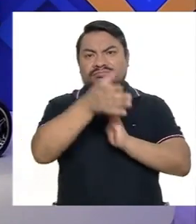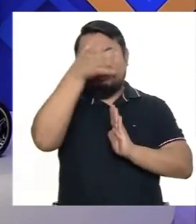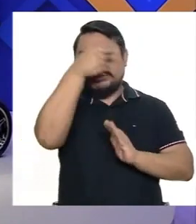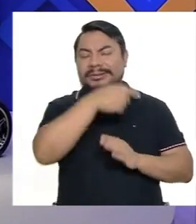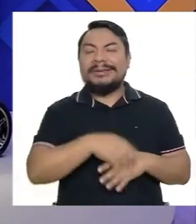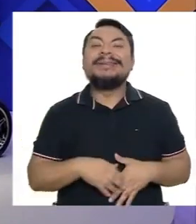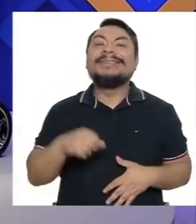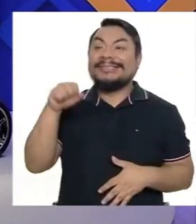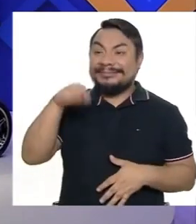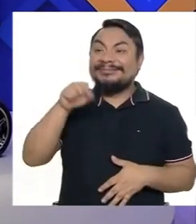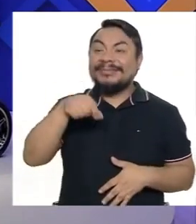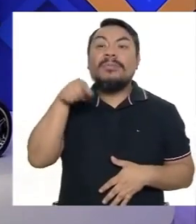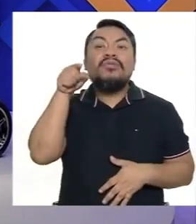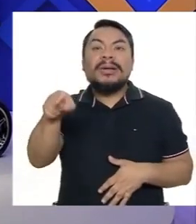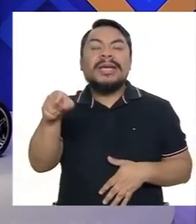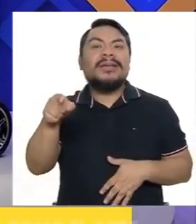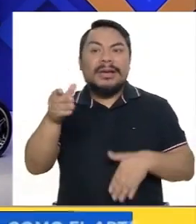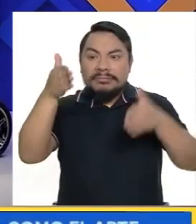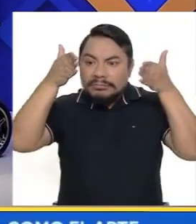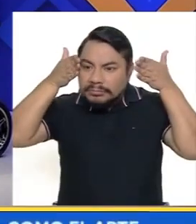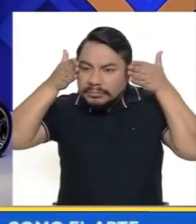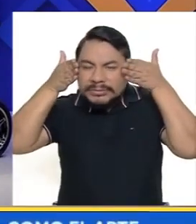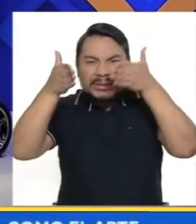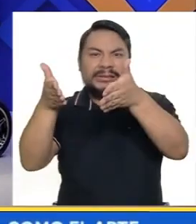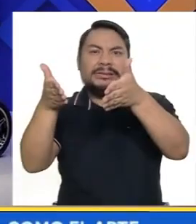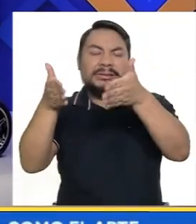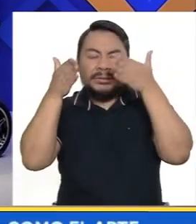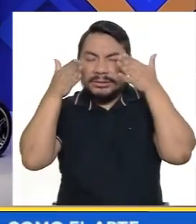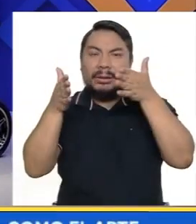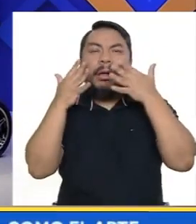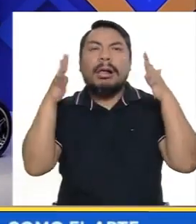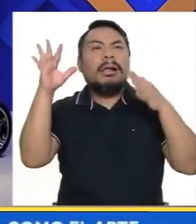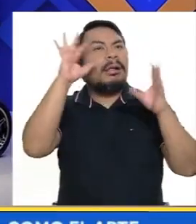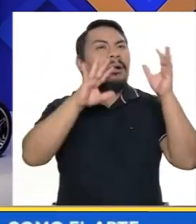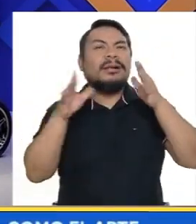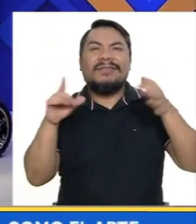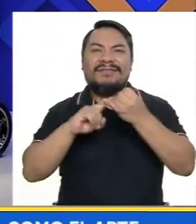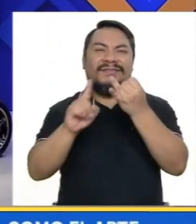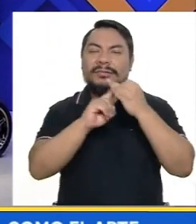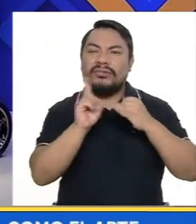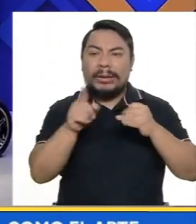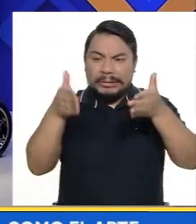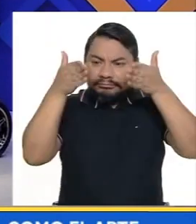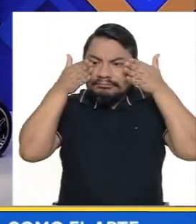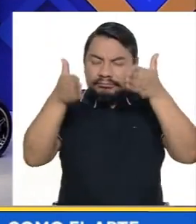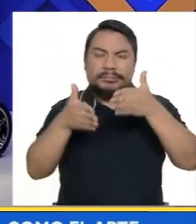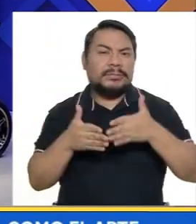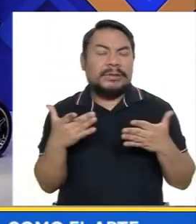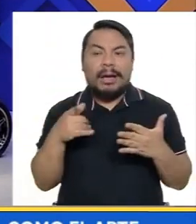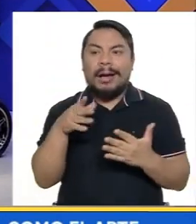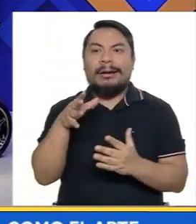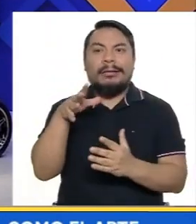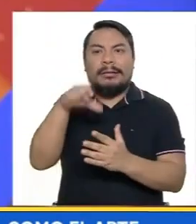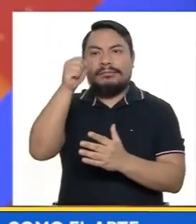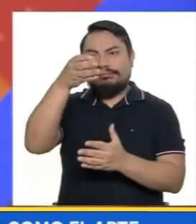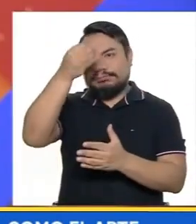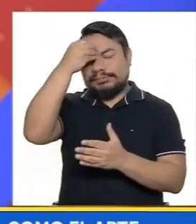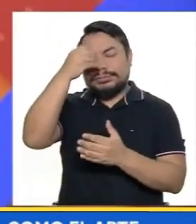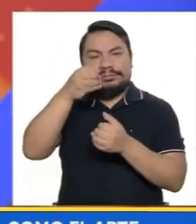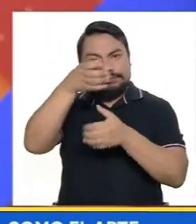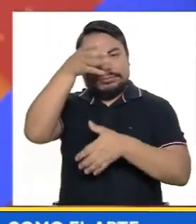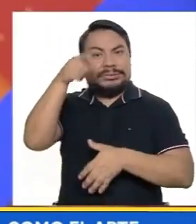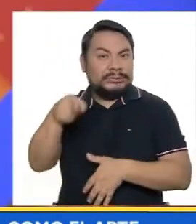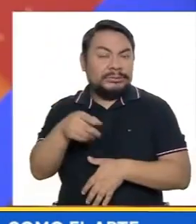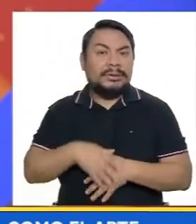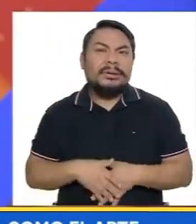focalizarse de una manera tan fuerte, tan compenetrada con la labor que hacen o en las artes, por ejemplo, que a veces uno se